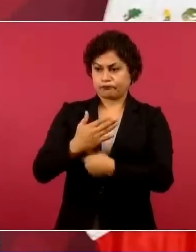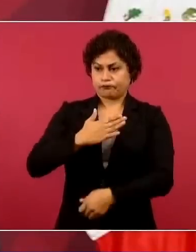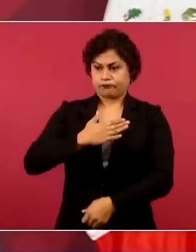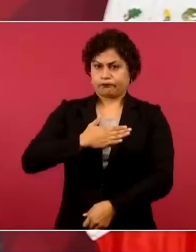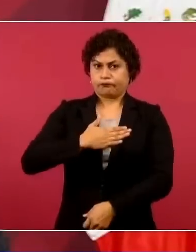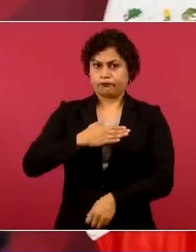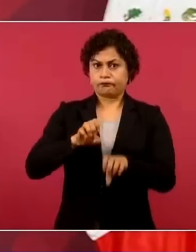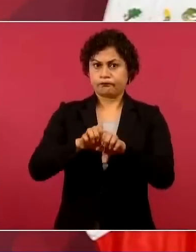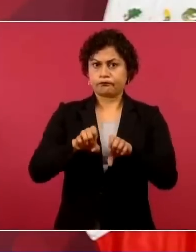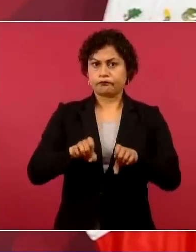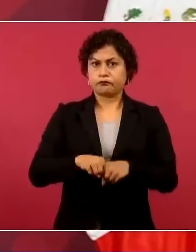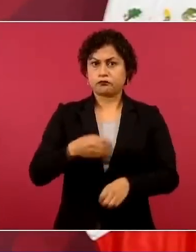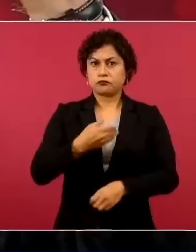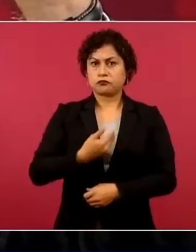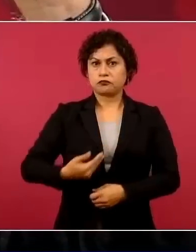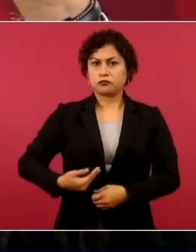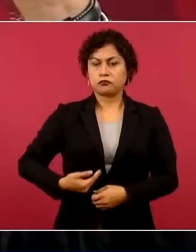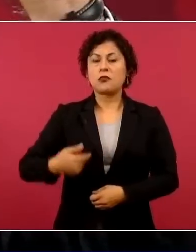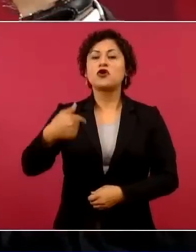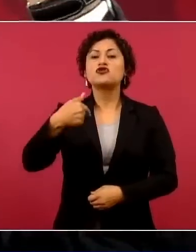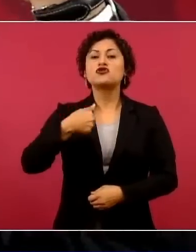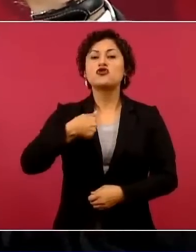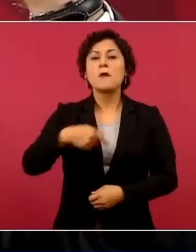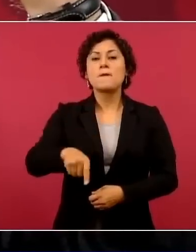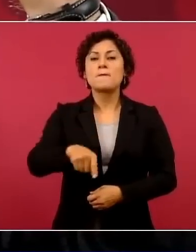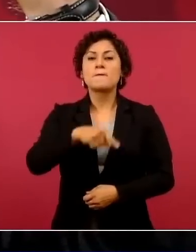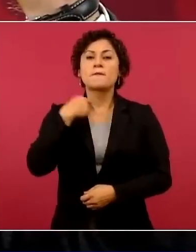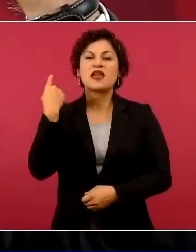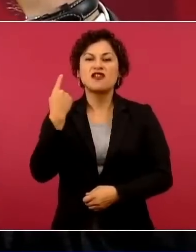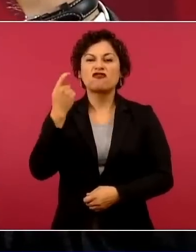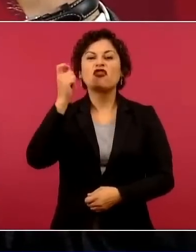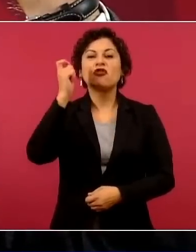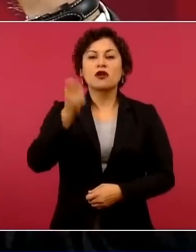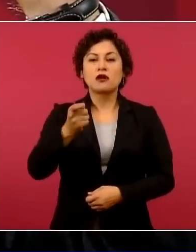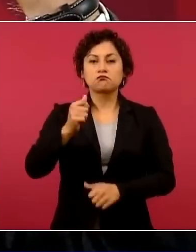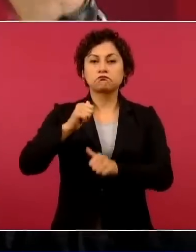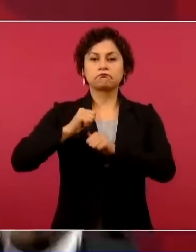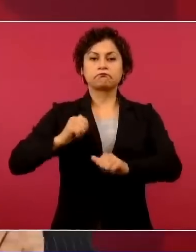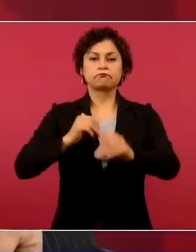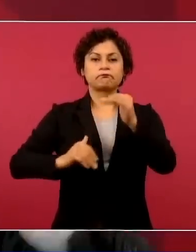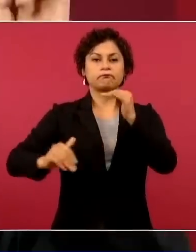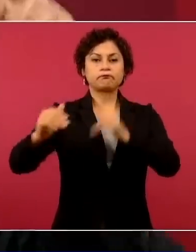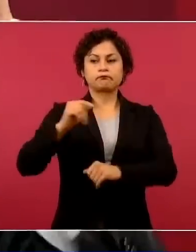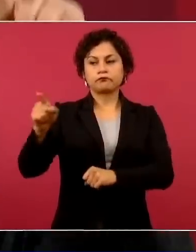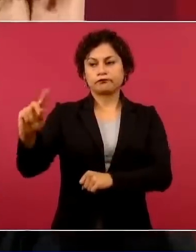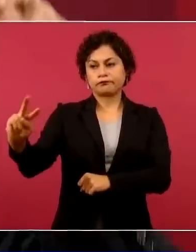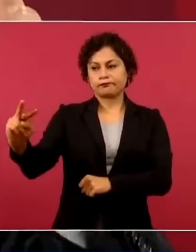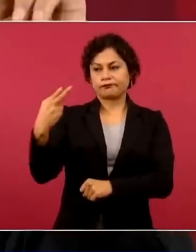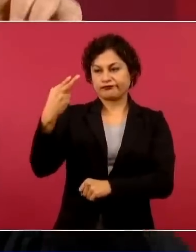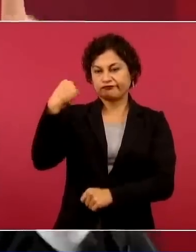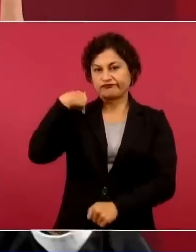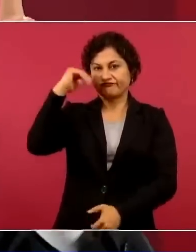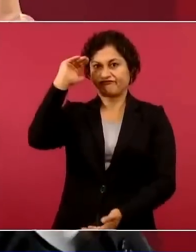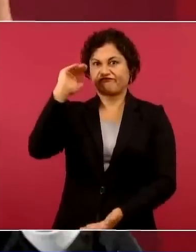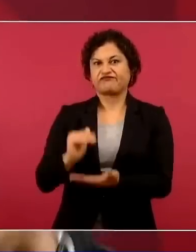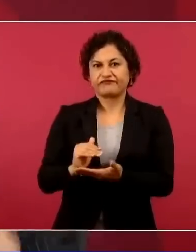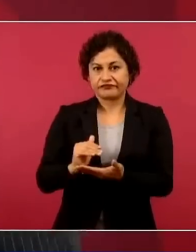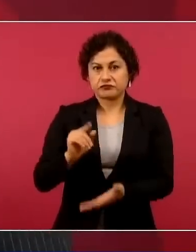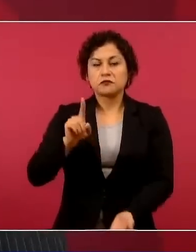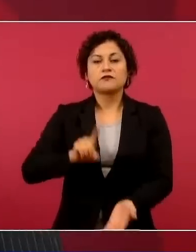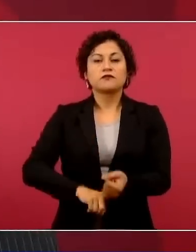pierdo autoridad, sobre todo pierdo autoridad moral.